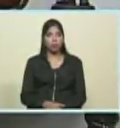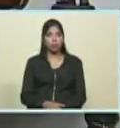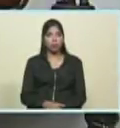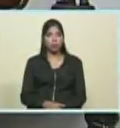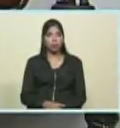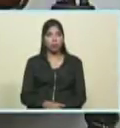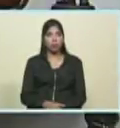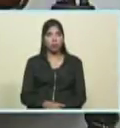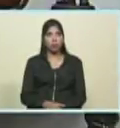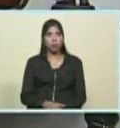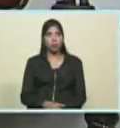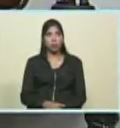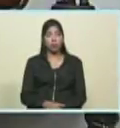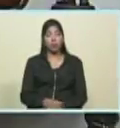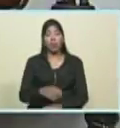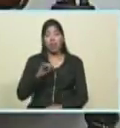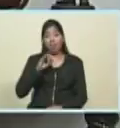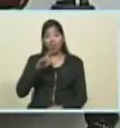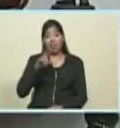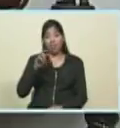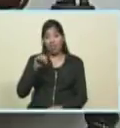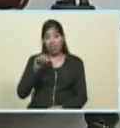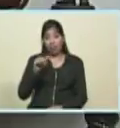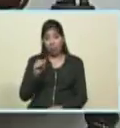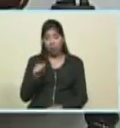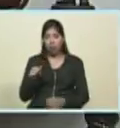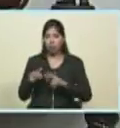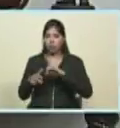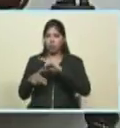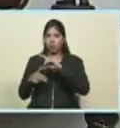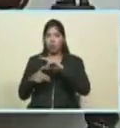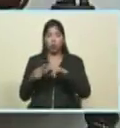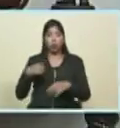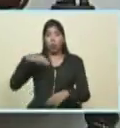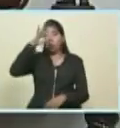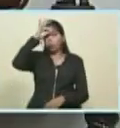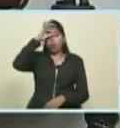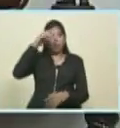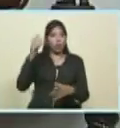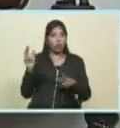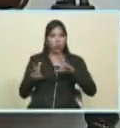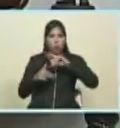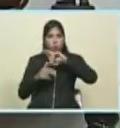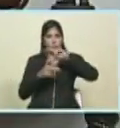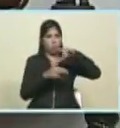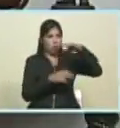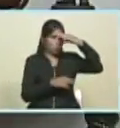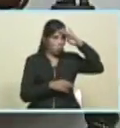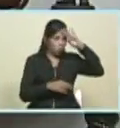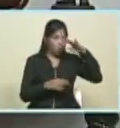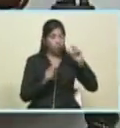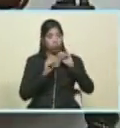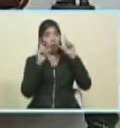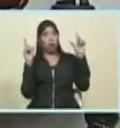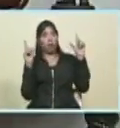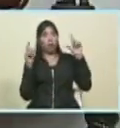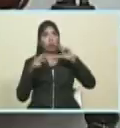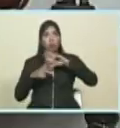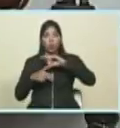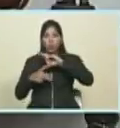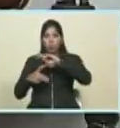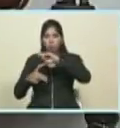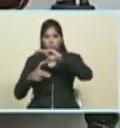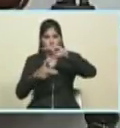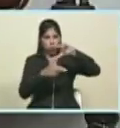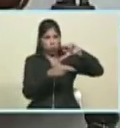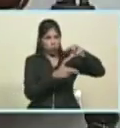el ojo del huracán Irma que no se esperaba que entrara a tierra cubana se metió por el centro de Cuba y barrió